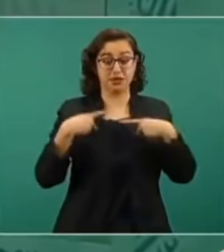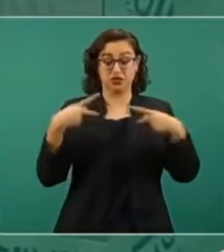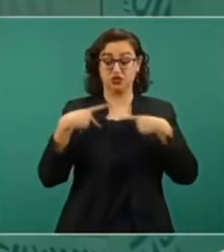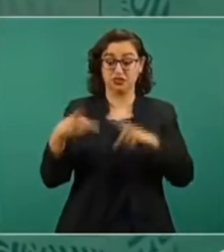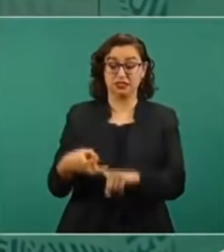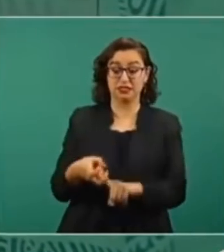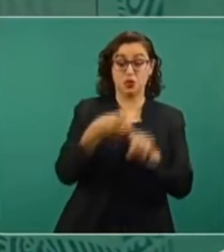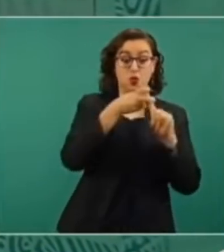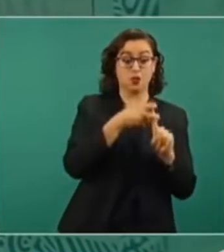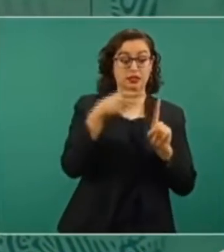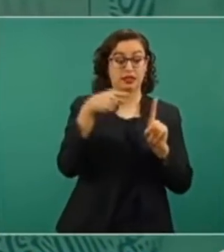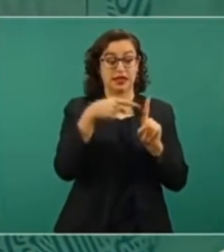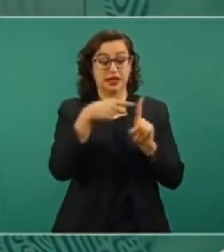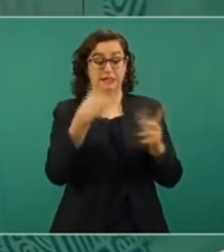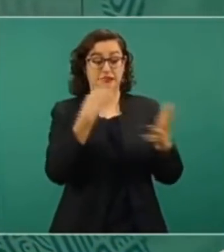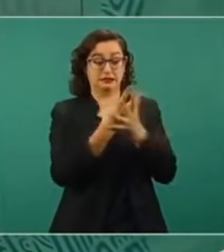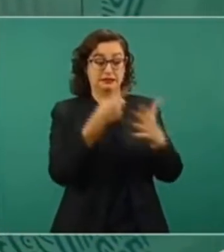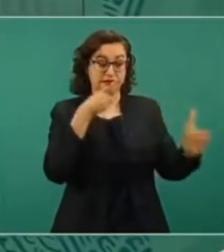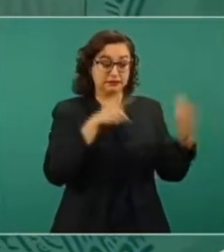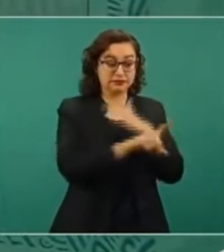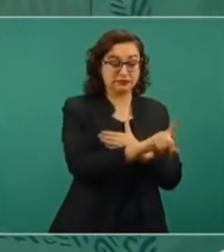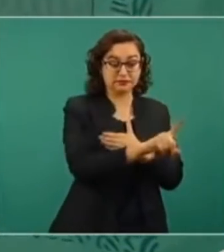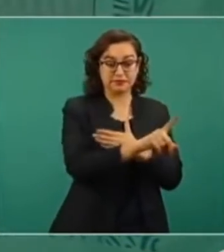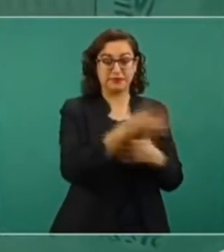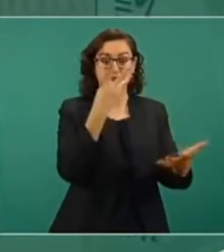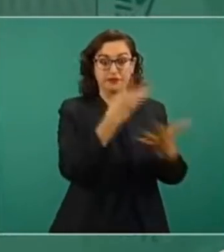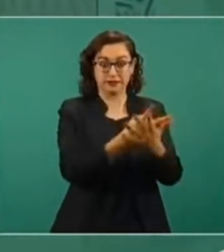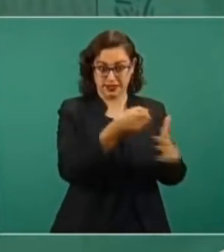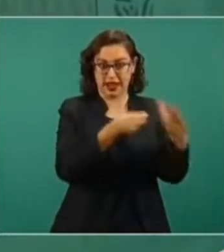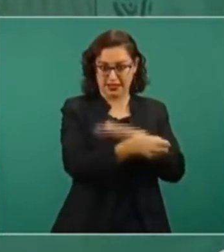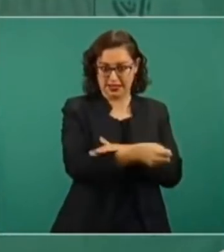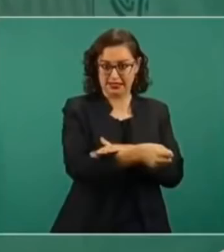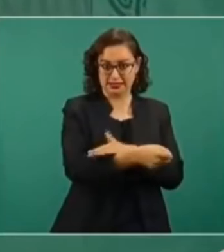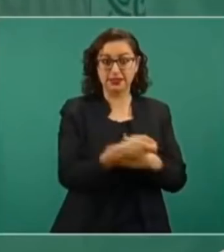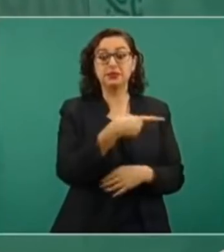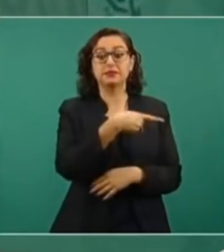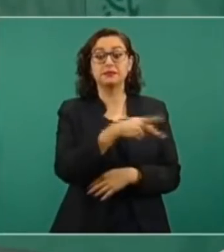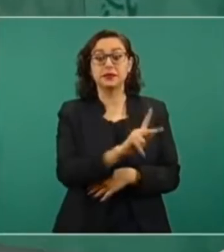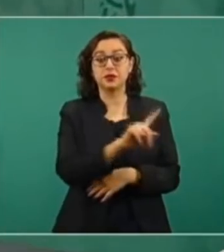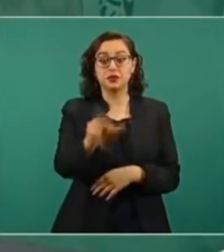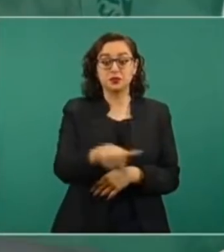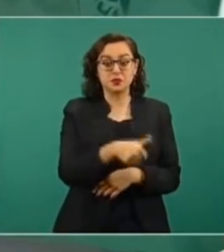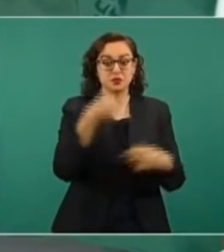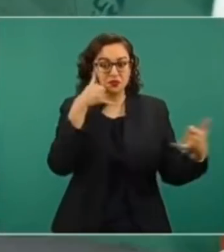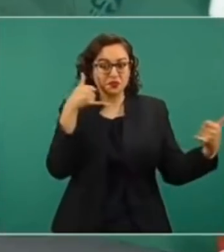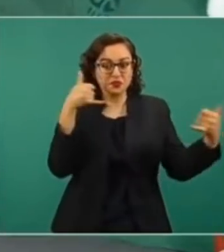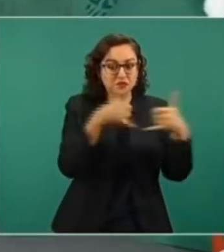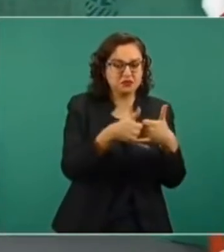porque estaban hablando por teléfono de que iban a sobornar al juez.